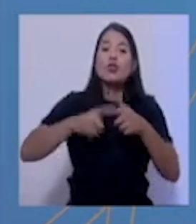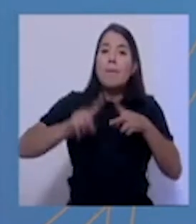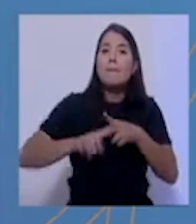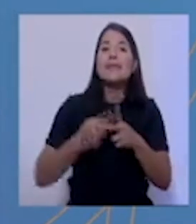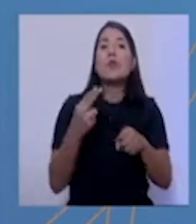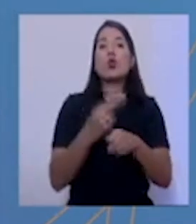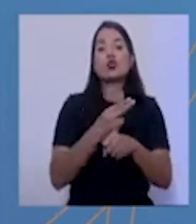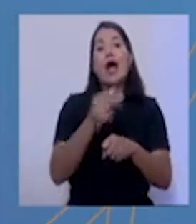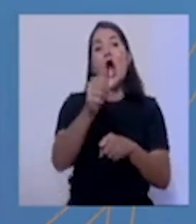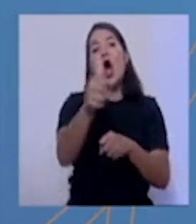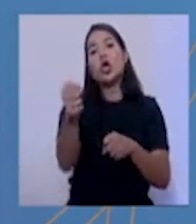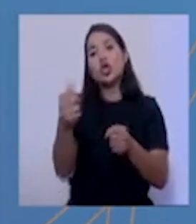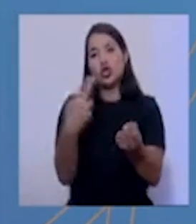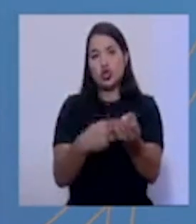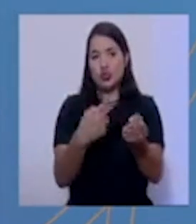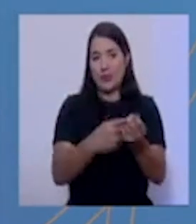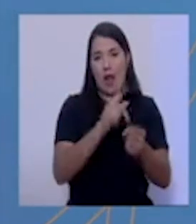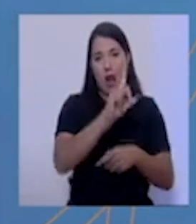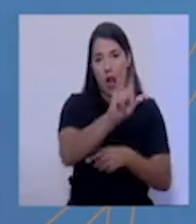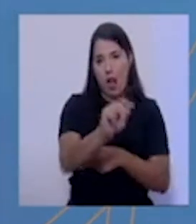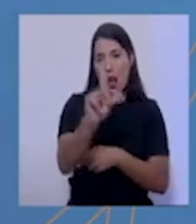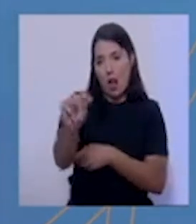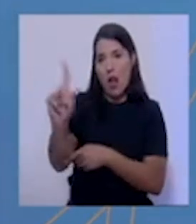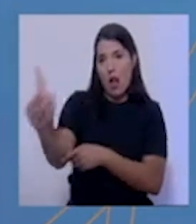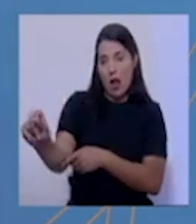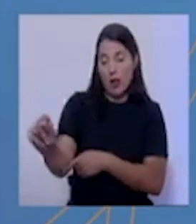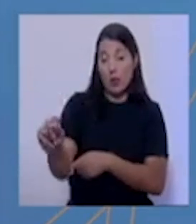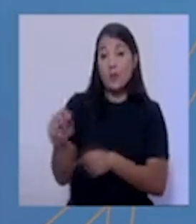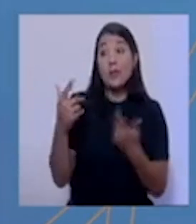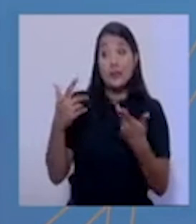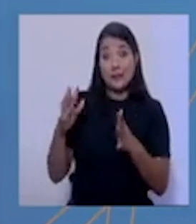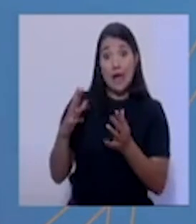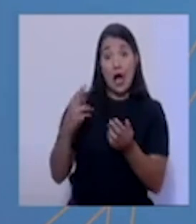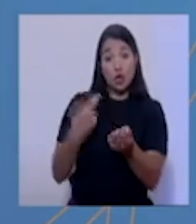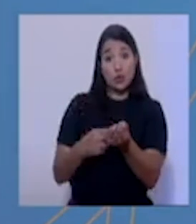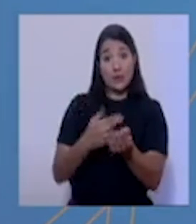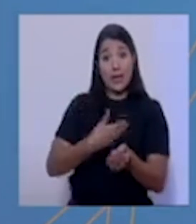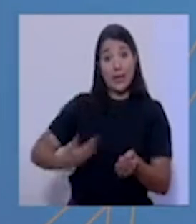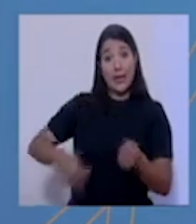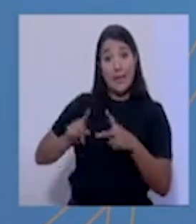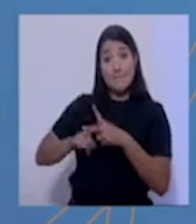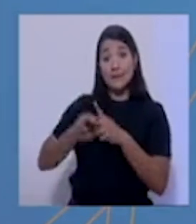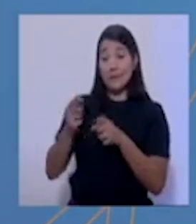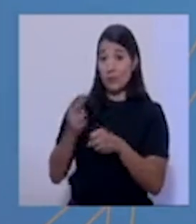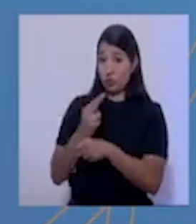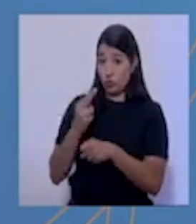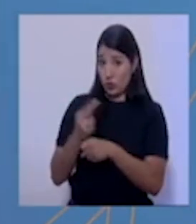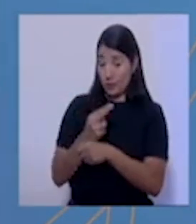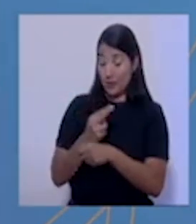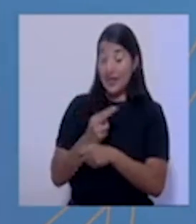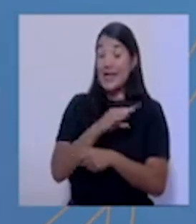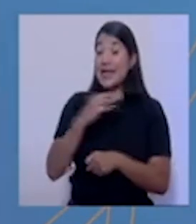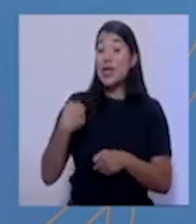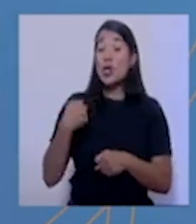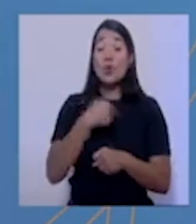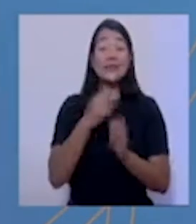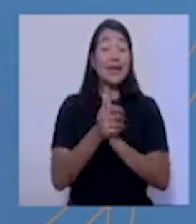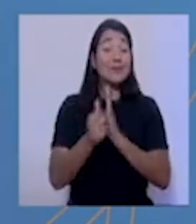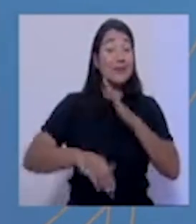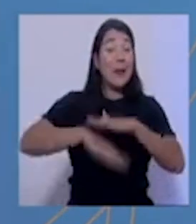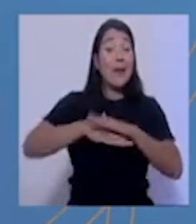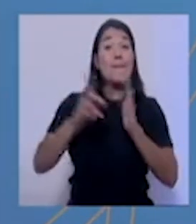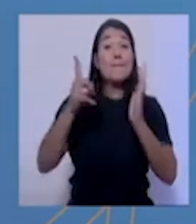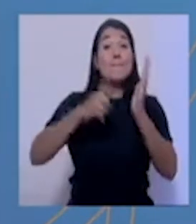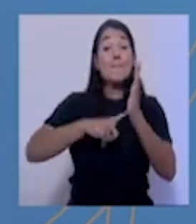para la atención de pacientes y nuestra capacidad máxima va a ser de 1,058 camas para